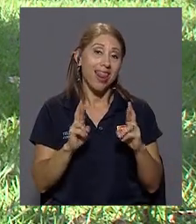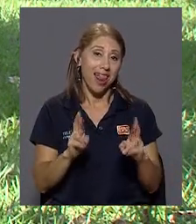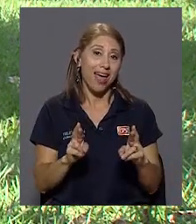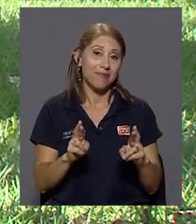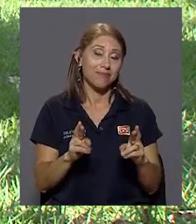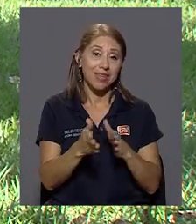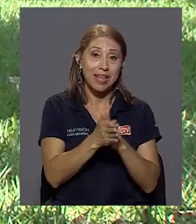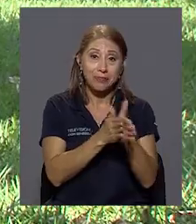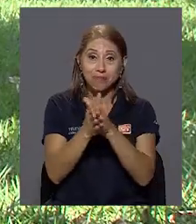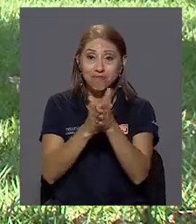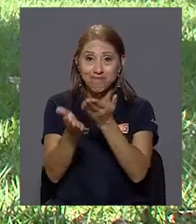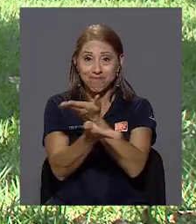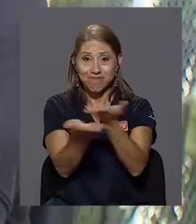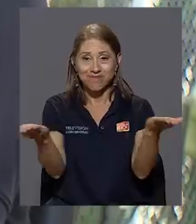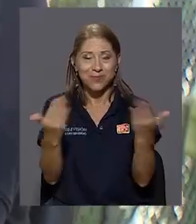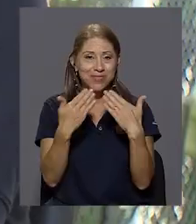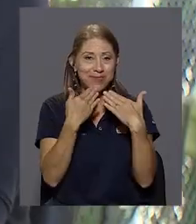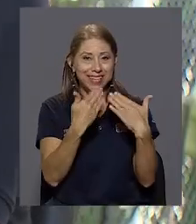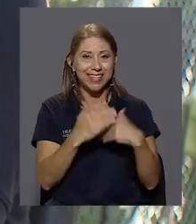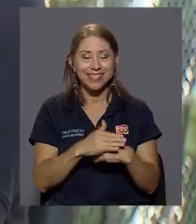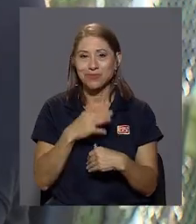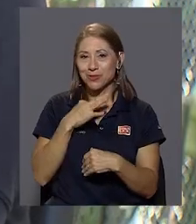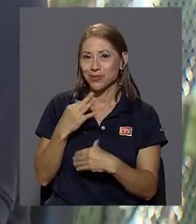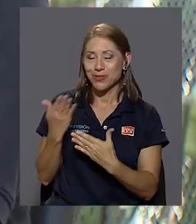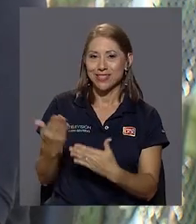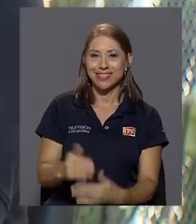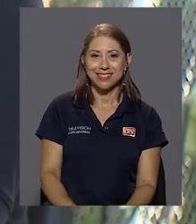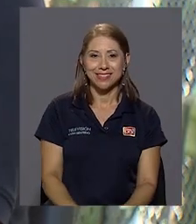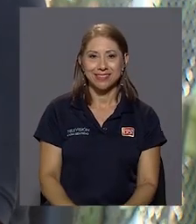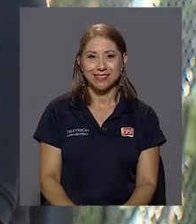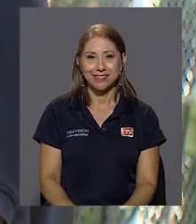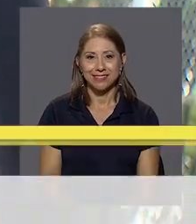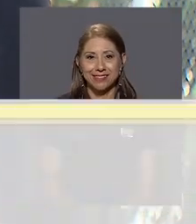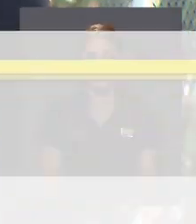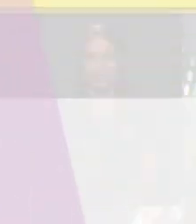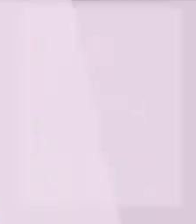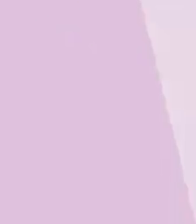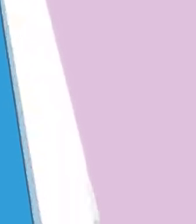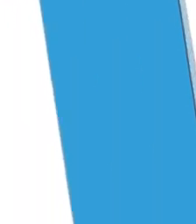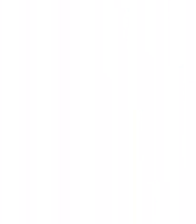ojalá que sea de utilidad a todos en casa. Muchísimas gracias. A ustedes, gracias.